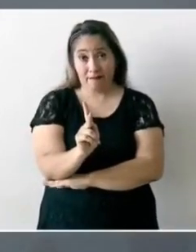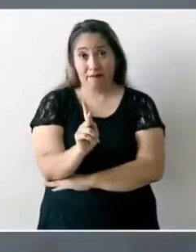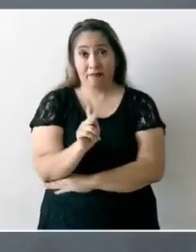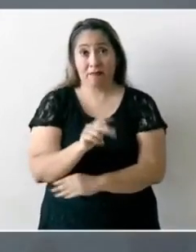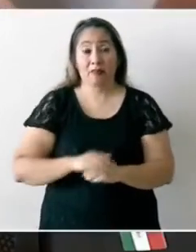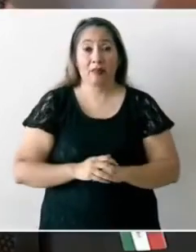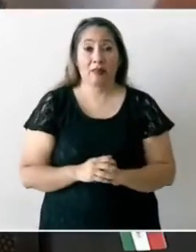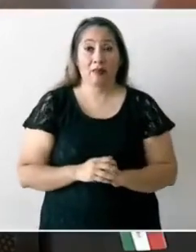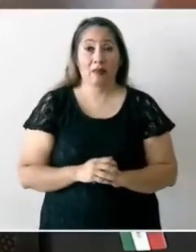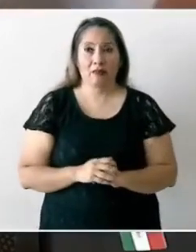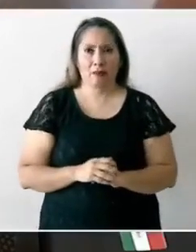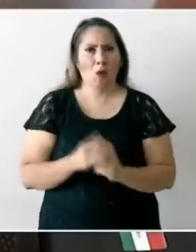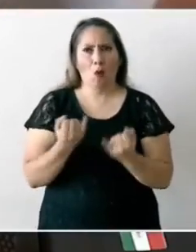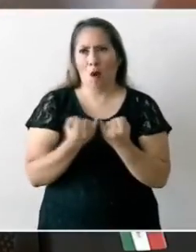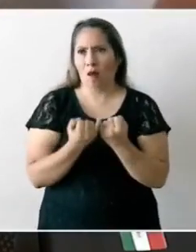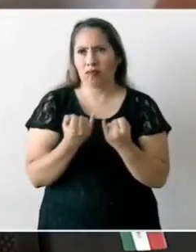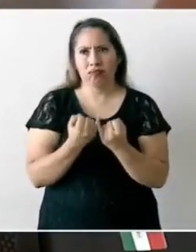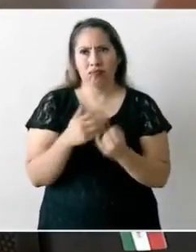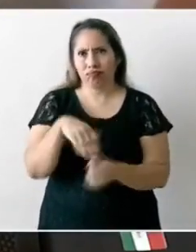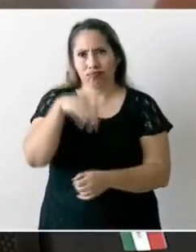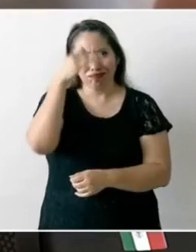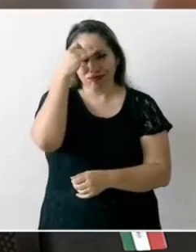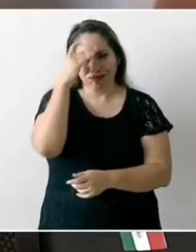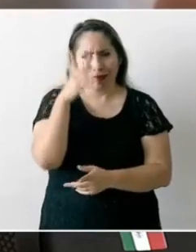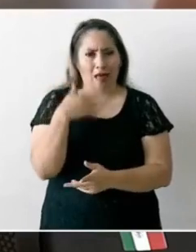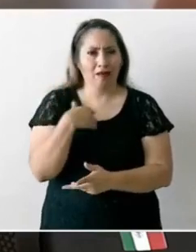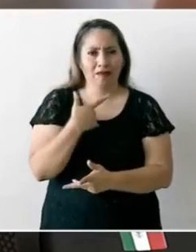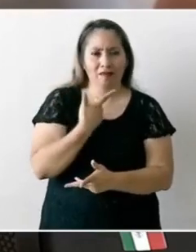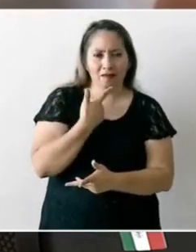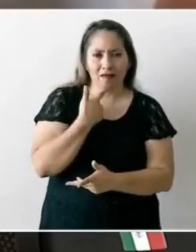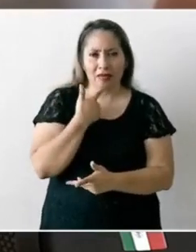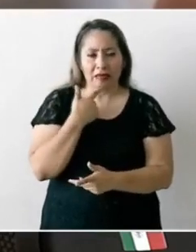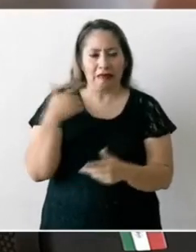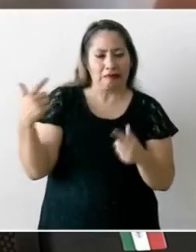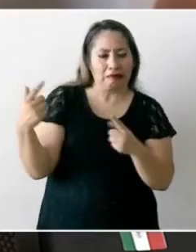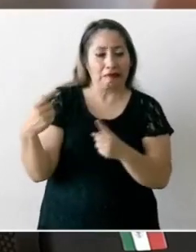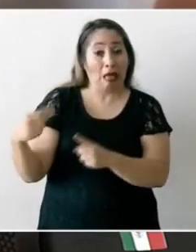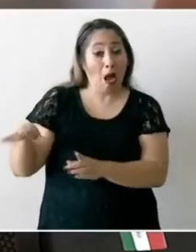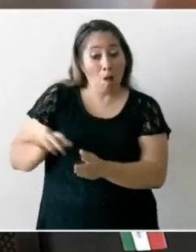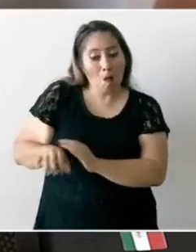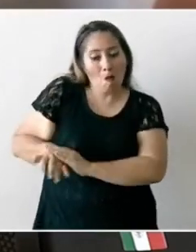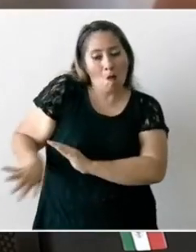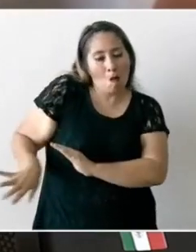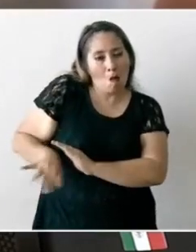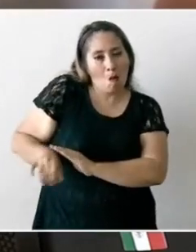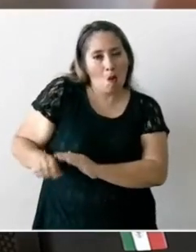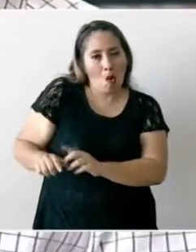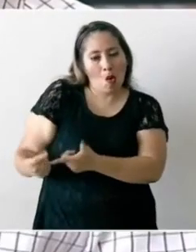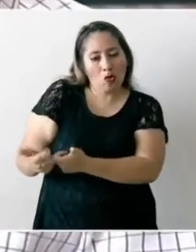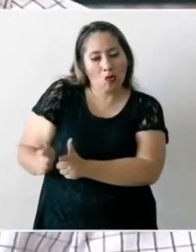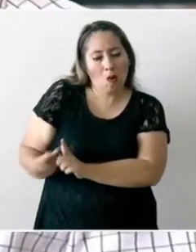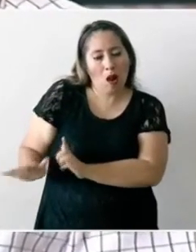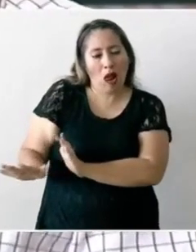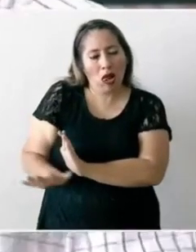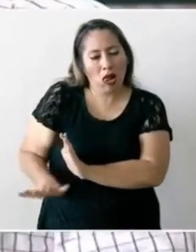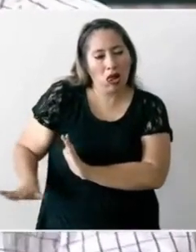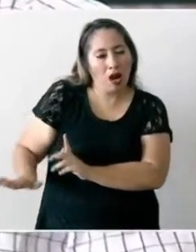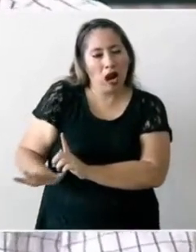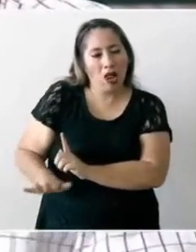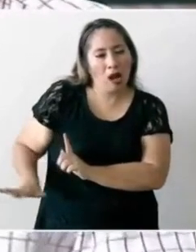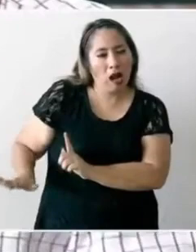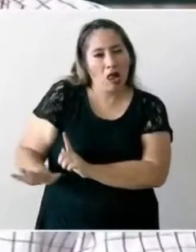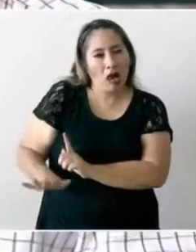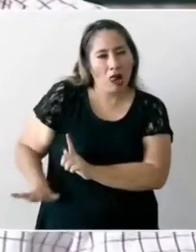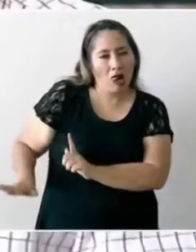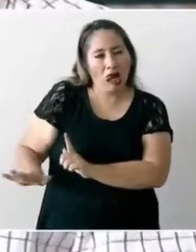al mismo tiempo están son sacando o cuchillando a